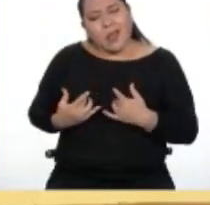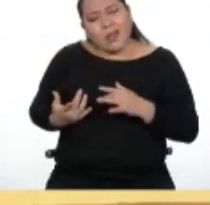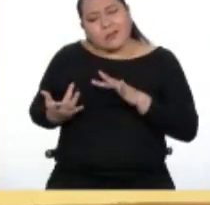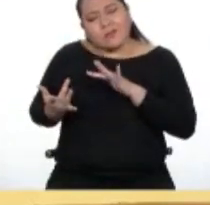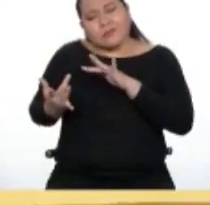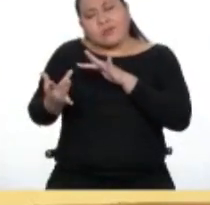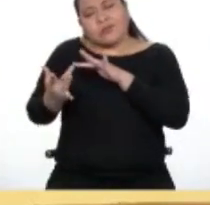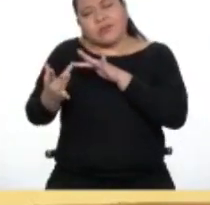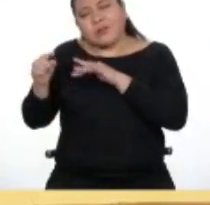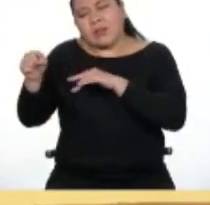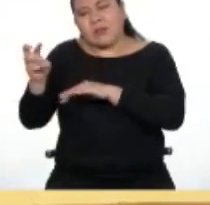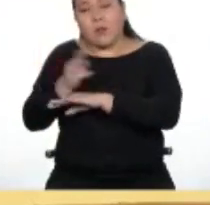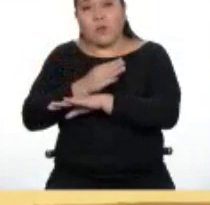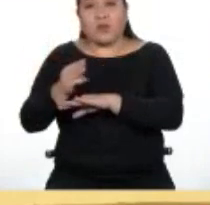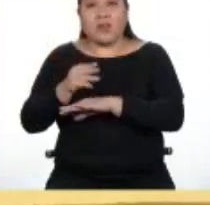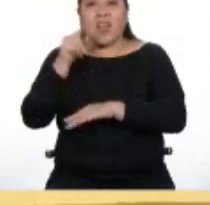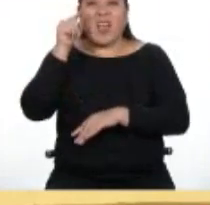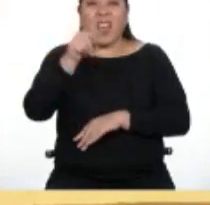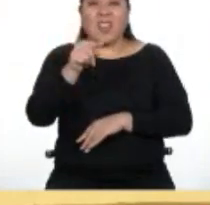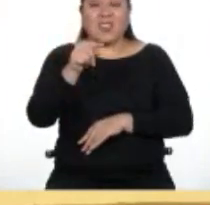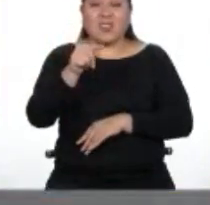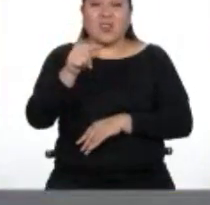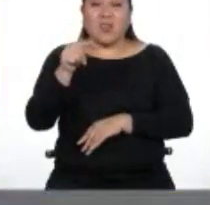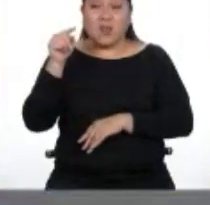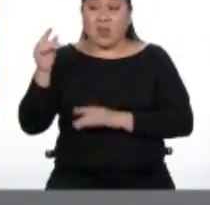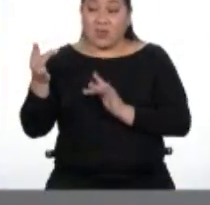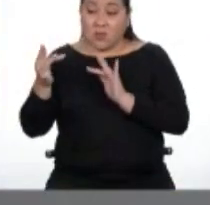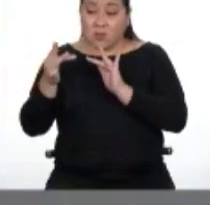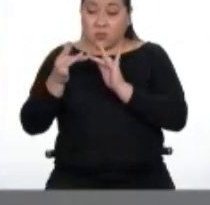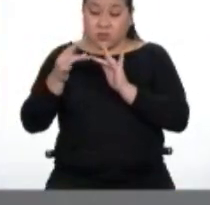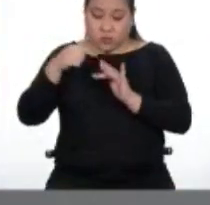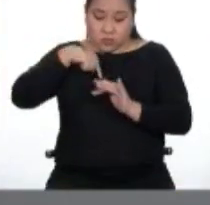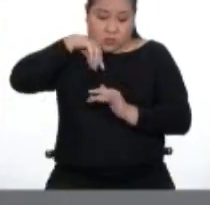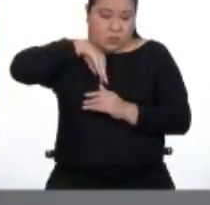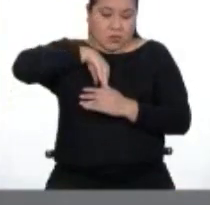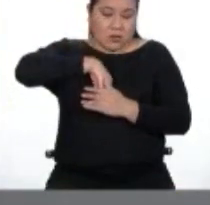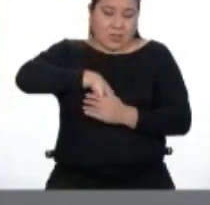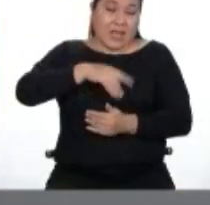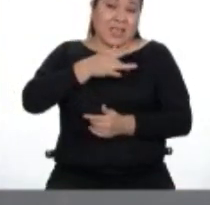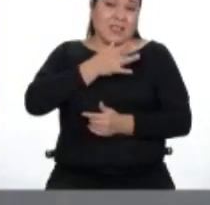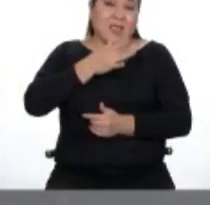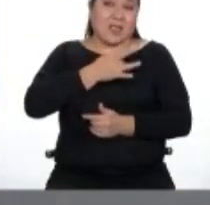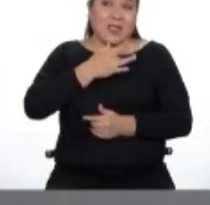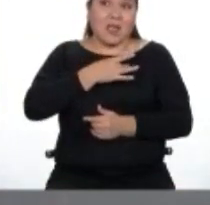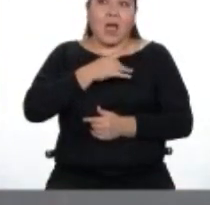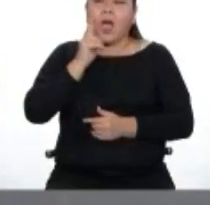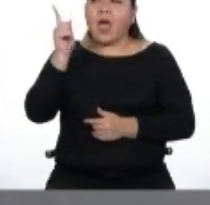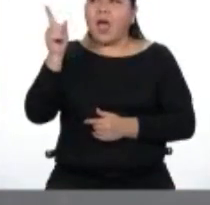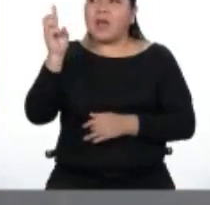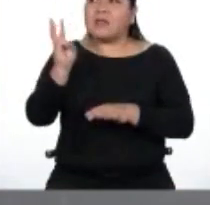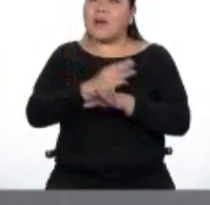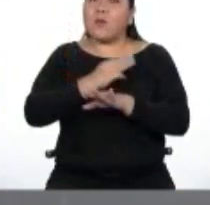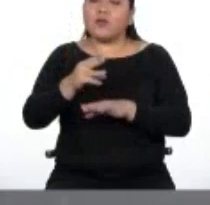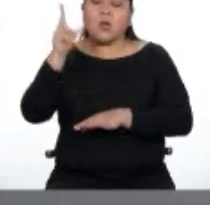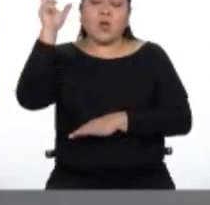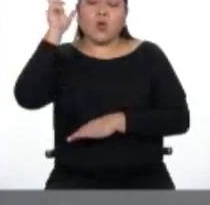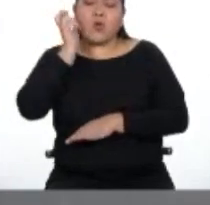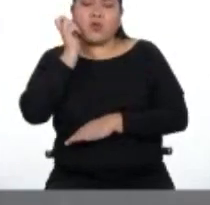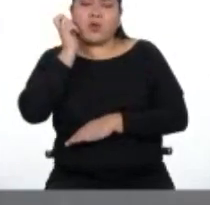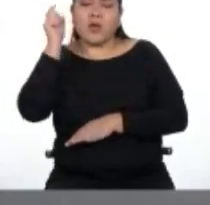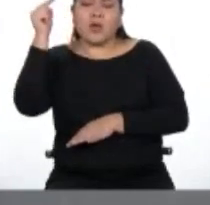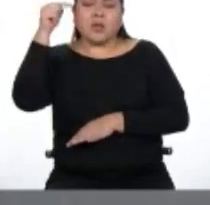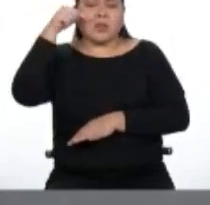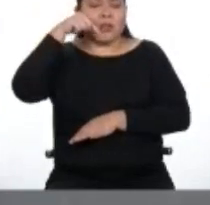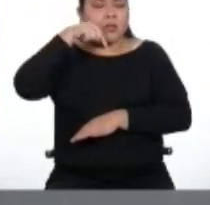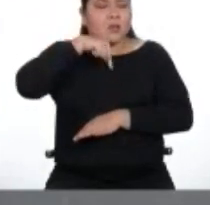recuerdos son tus estímulos internos. ¡Claro! Con esa música yo me puse a pensar en Steven de